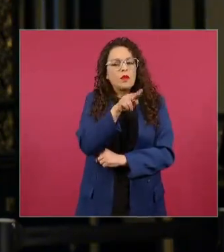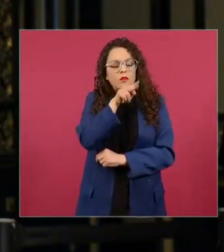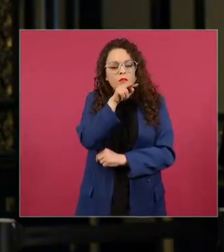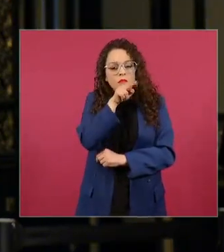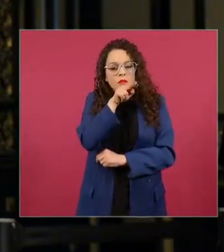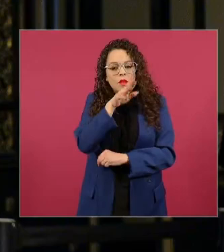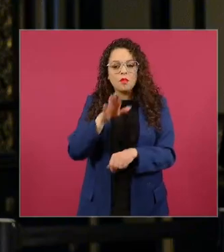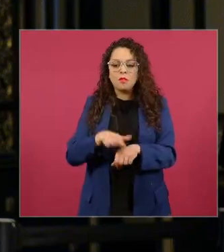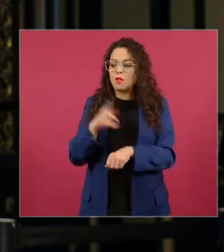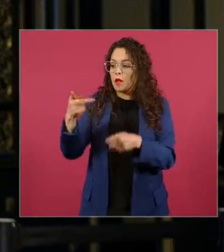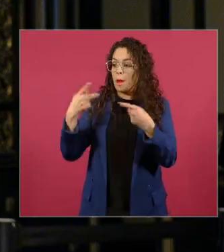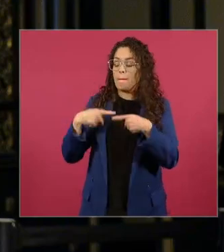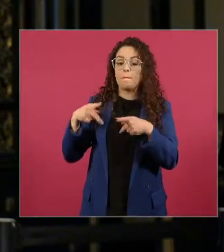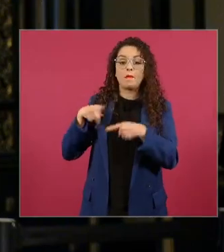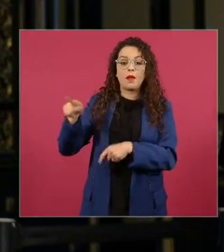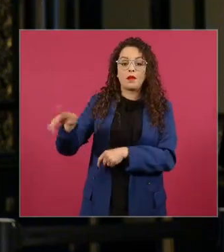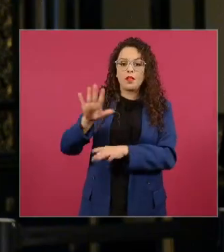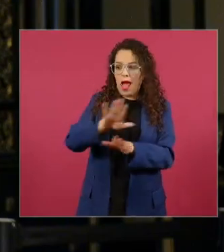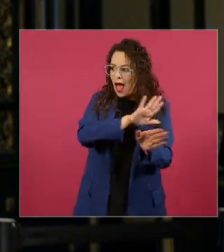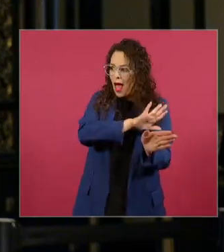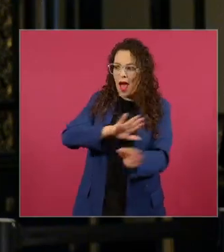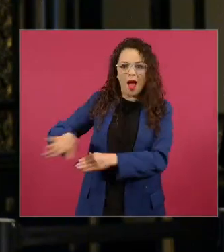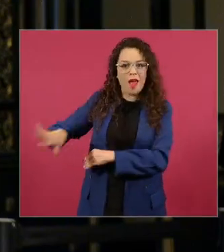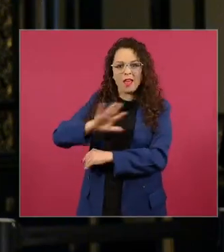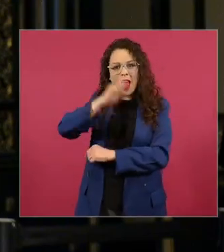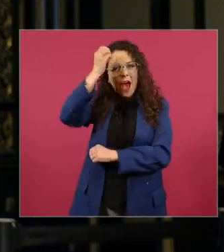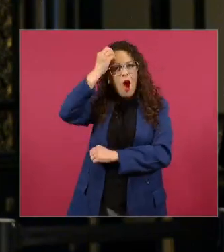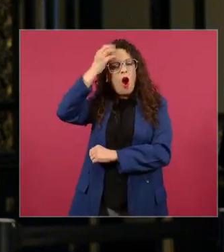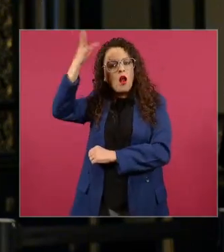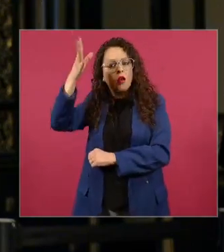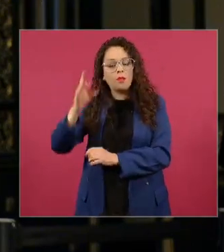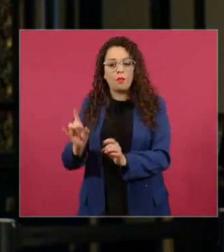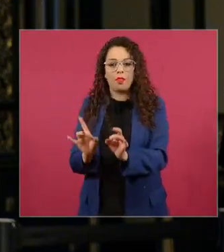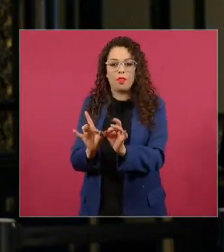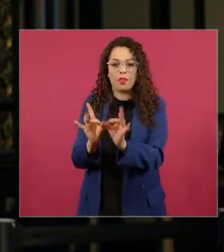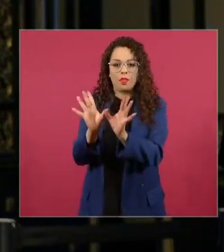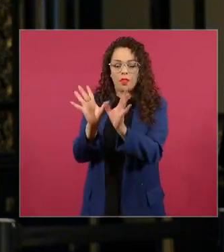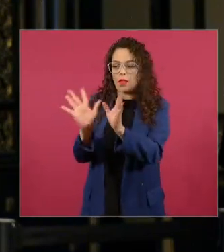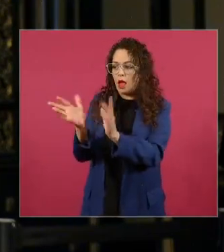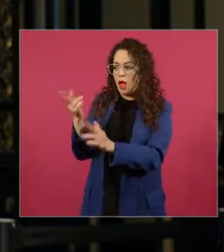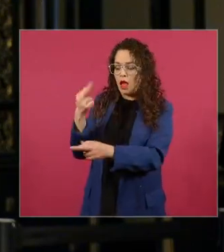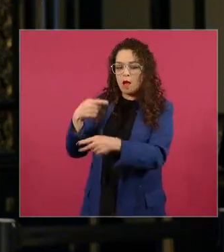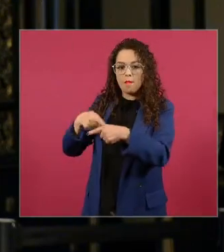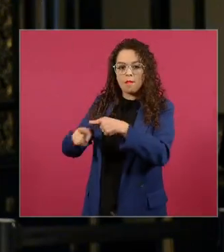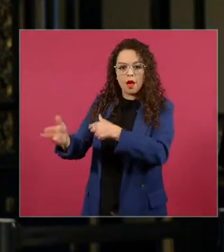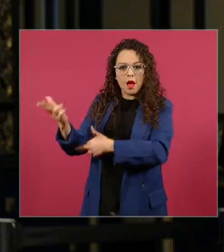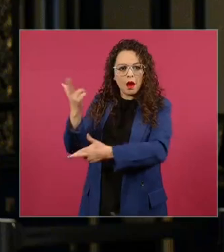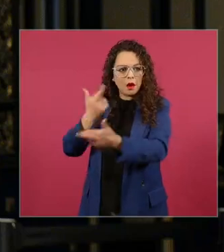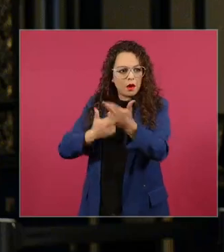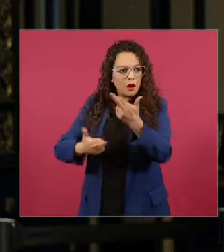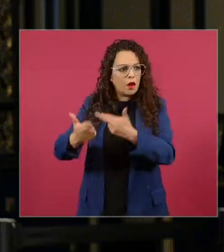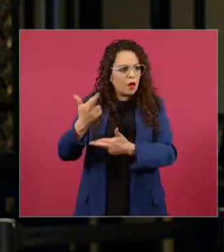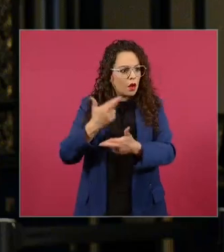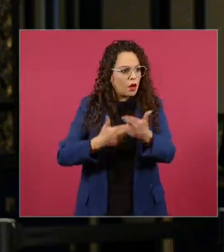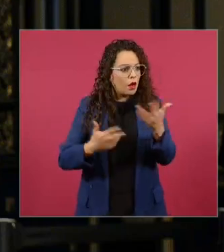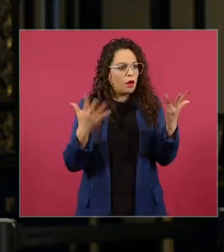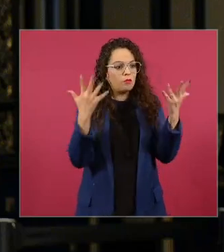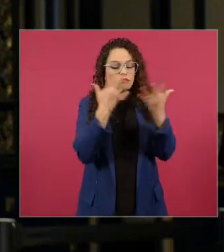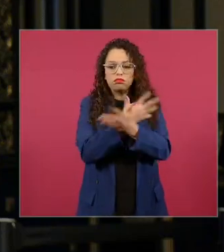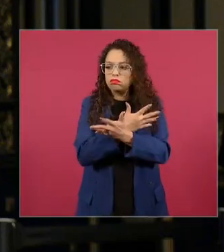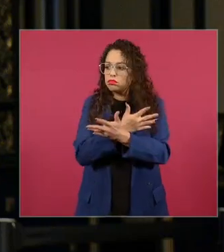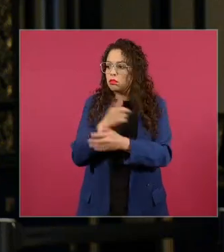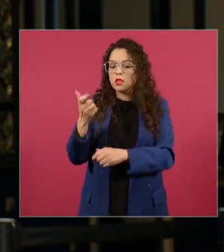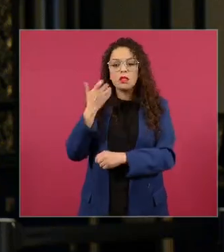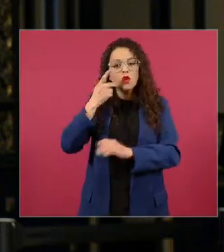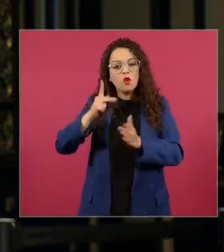sentado que no reaparecían o que no estaban de vuelta en la vida pública estén de vuelta manifestando y diciendo que quieren estar